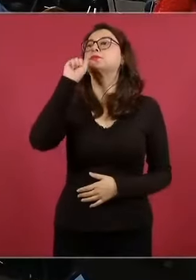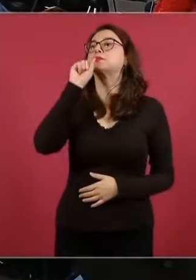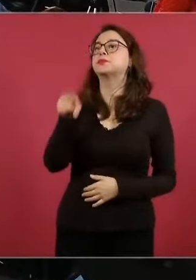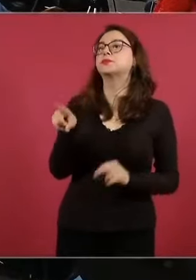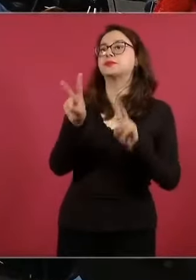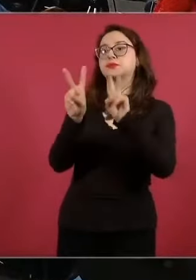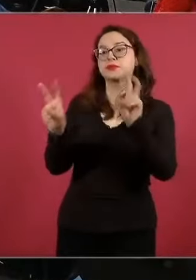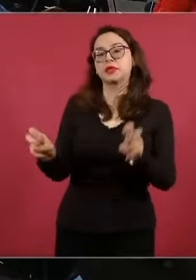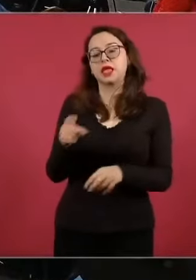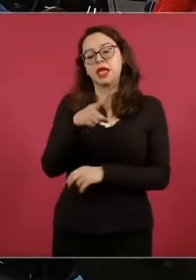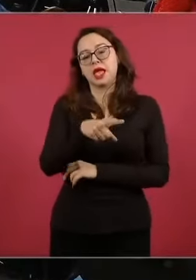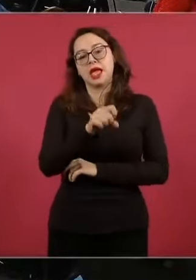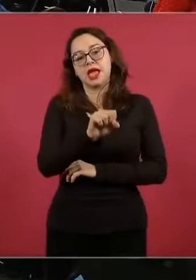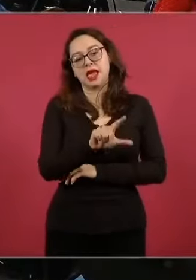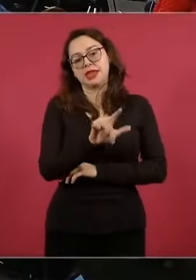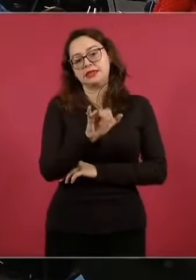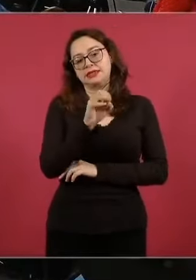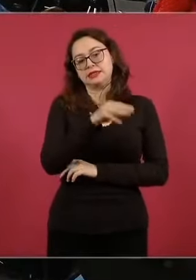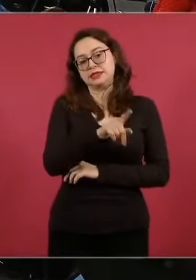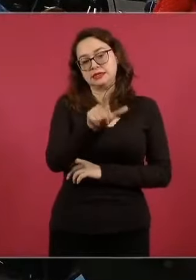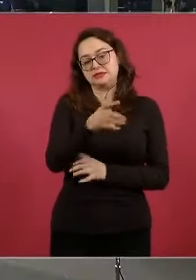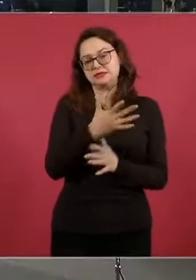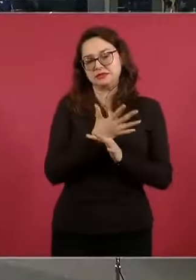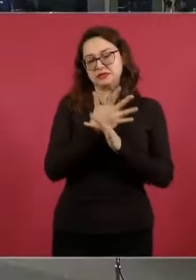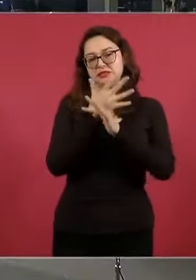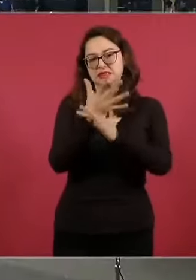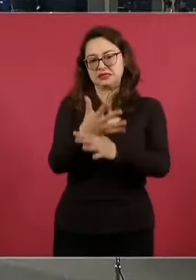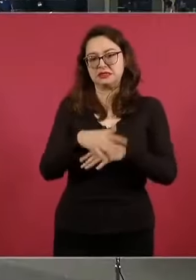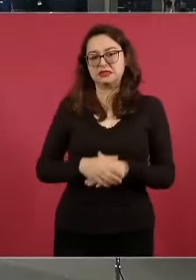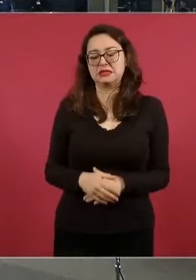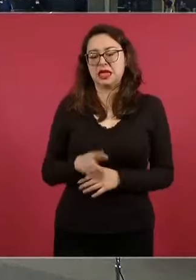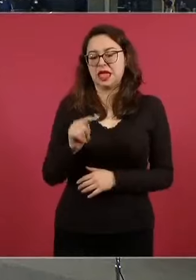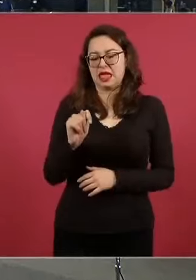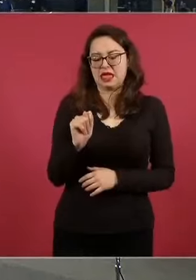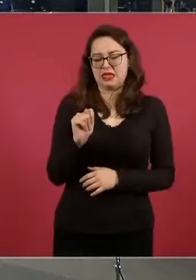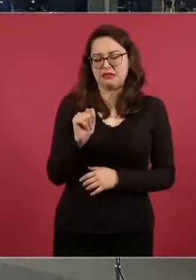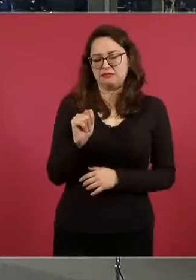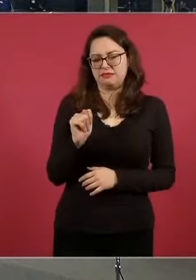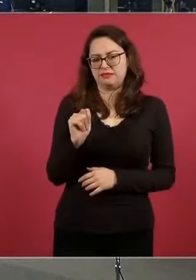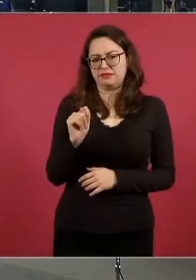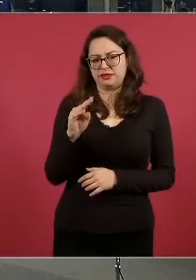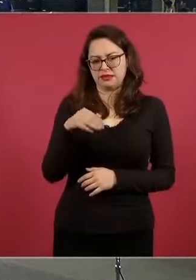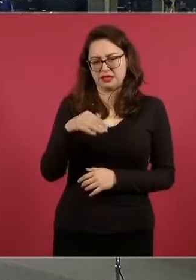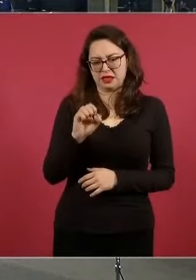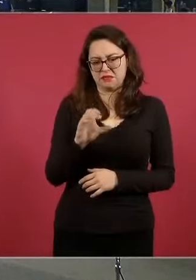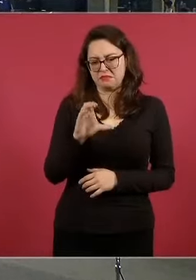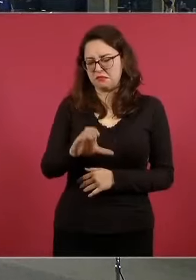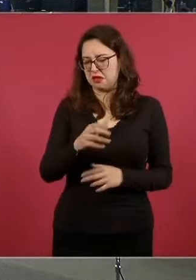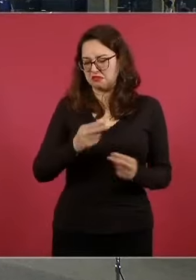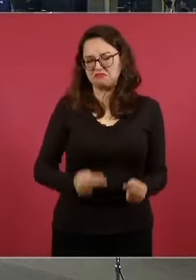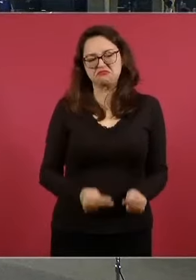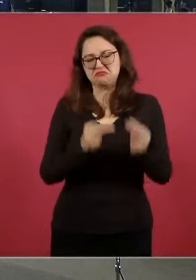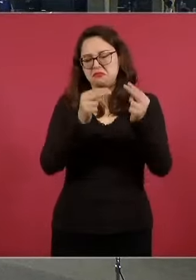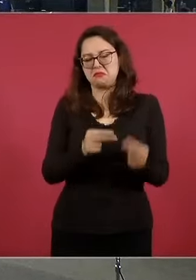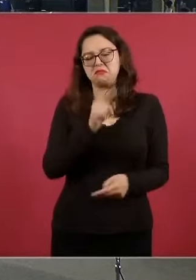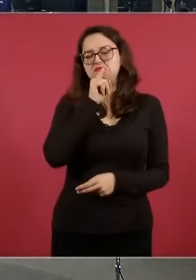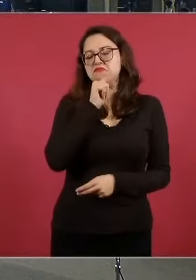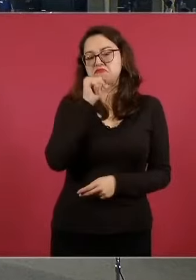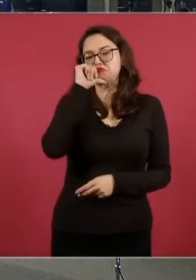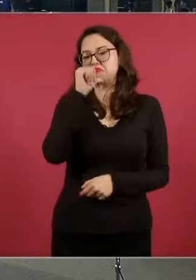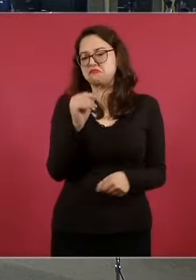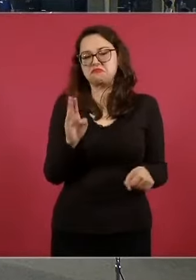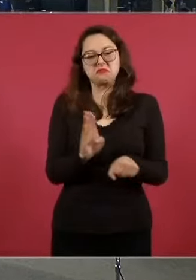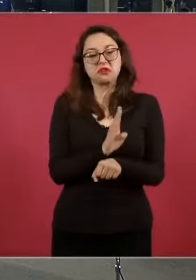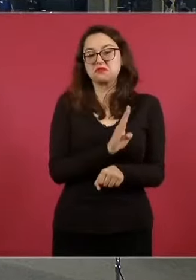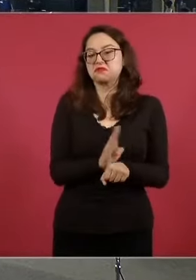dijo que Telmes no es negocio y que además no ha sentido que en este gobierno se le ha hecho beneficio. Le pregunto, presidente, ¿el gobierno